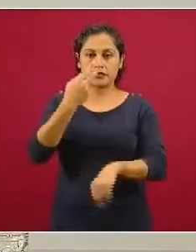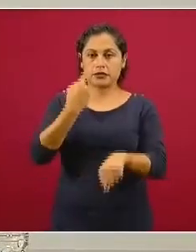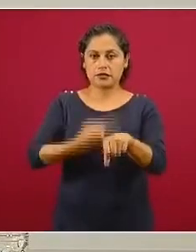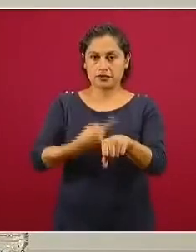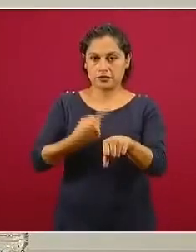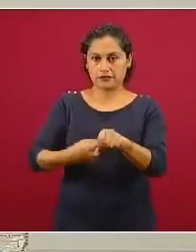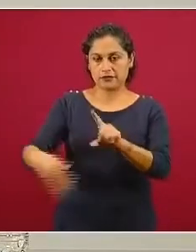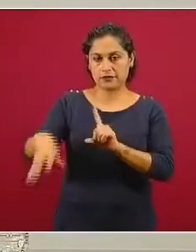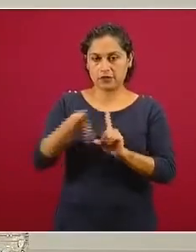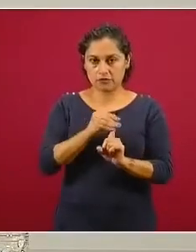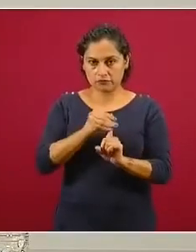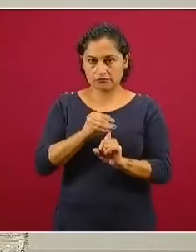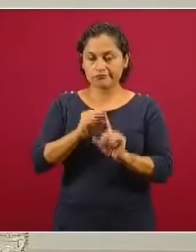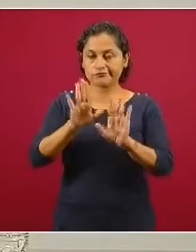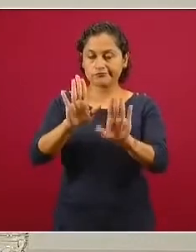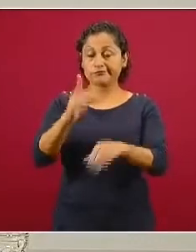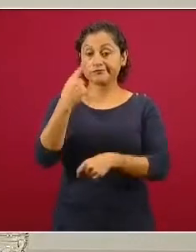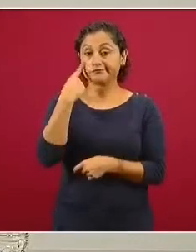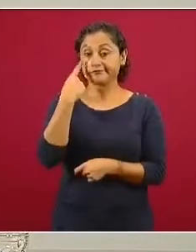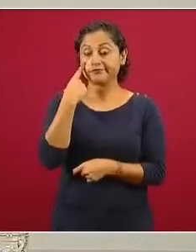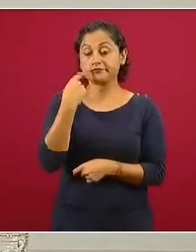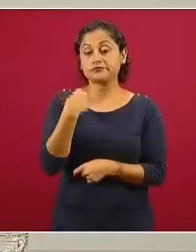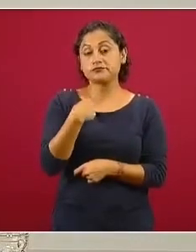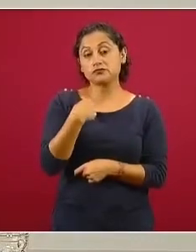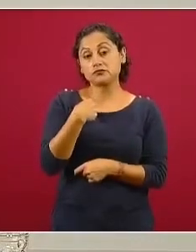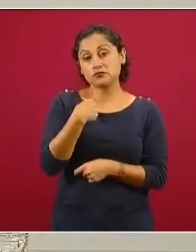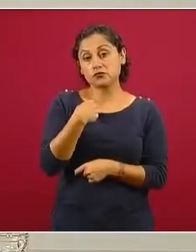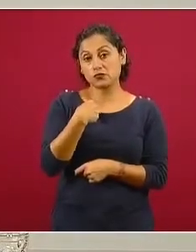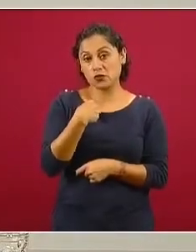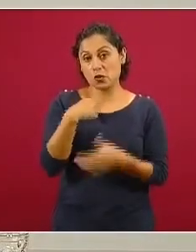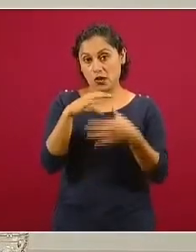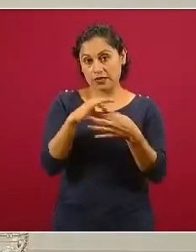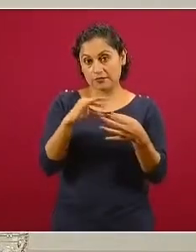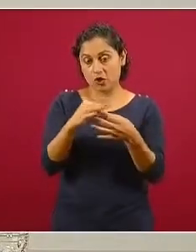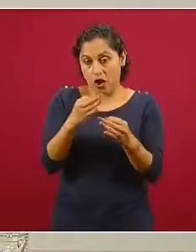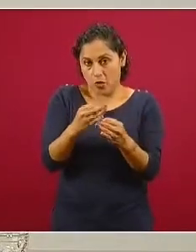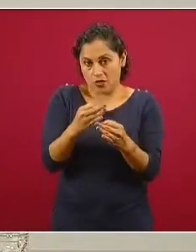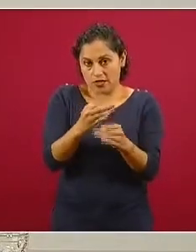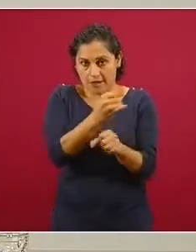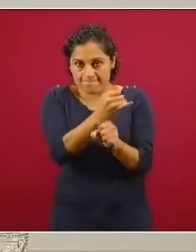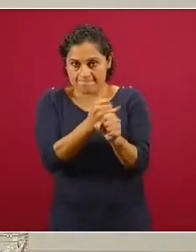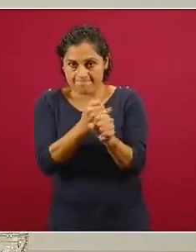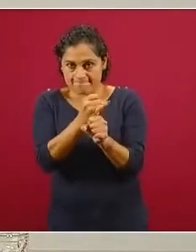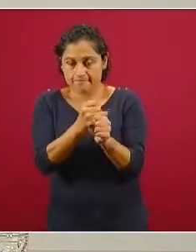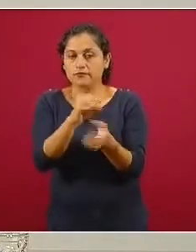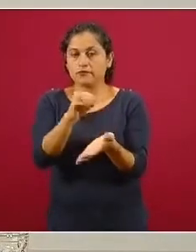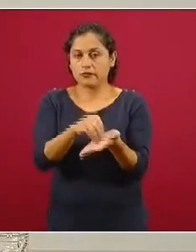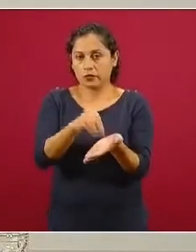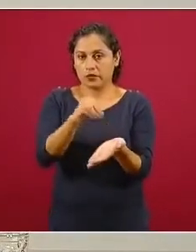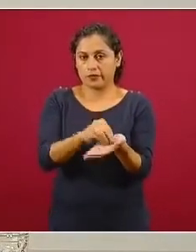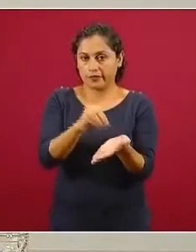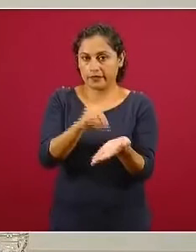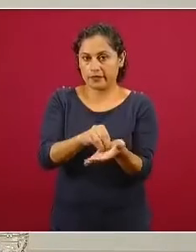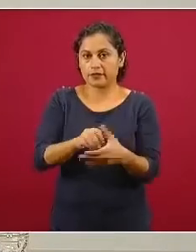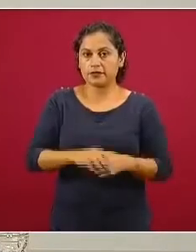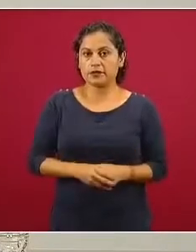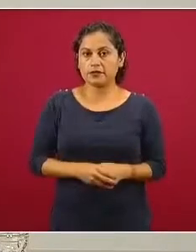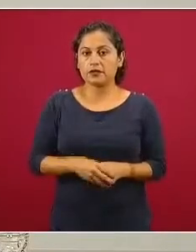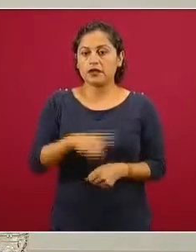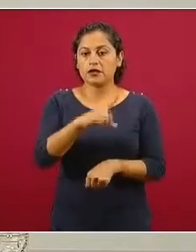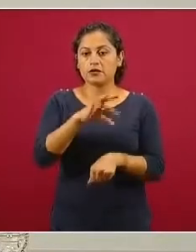me gustaría decir que este es un caso que se encuentra en investigación, el doctor